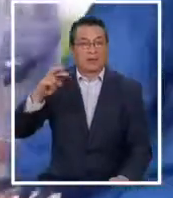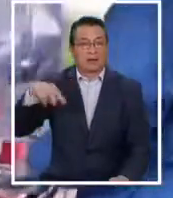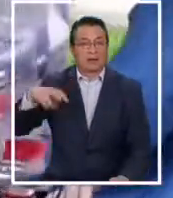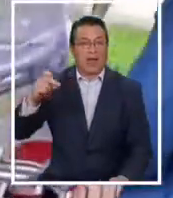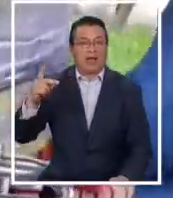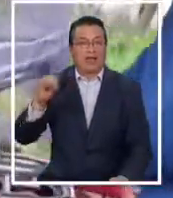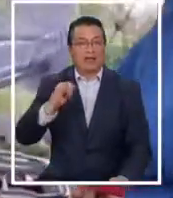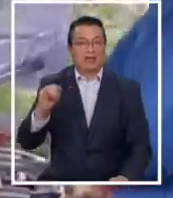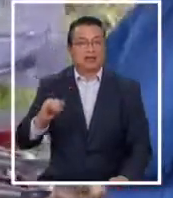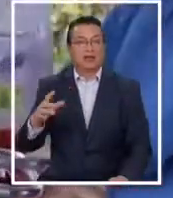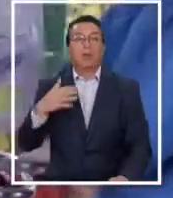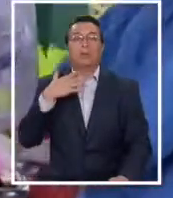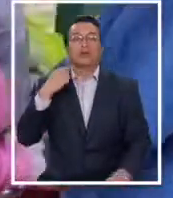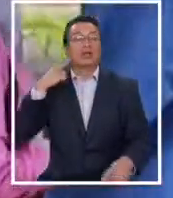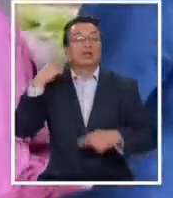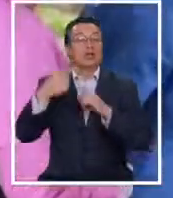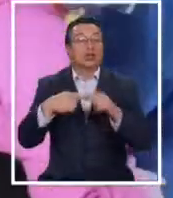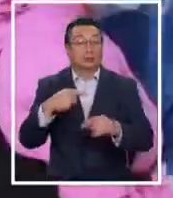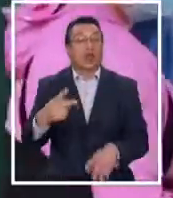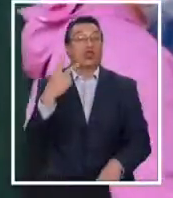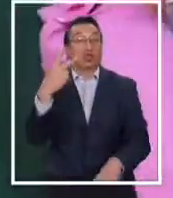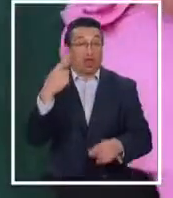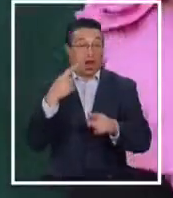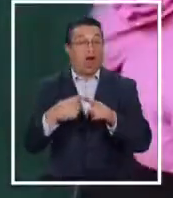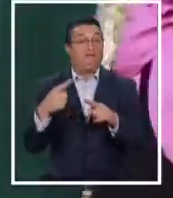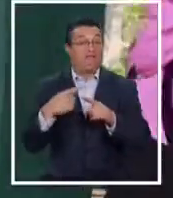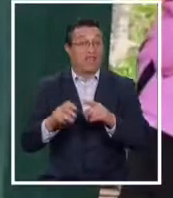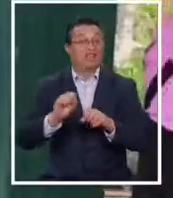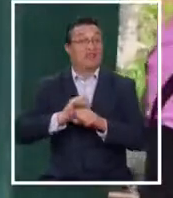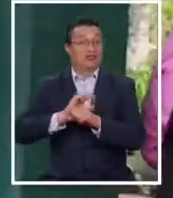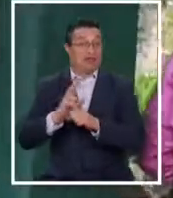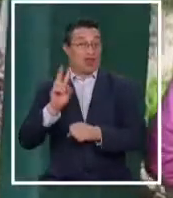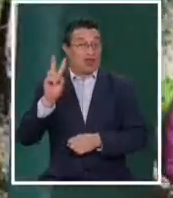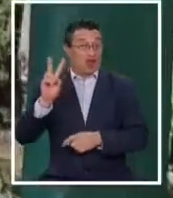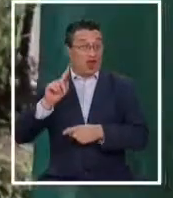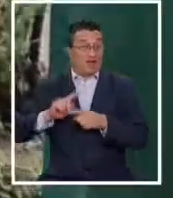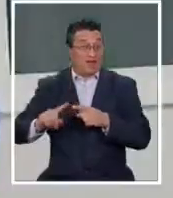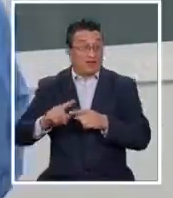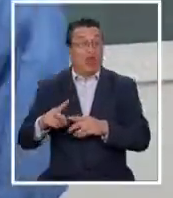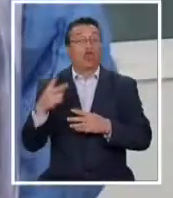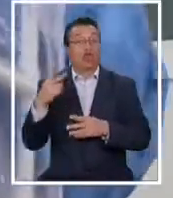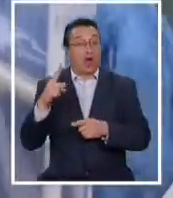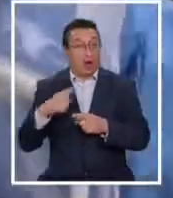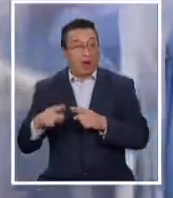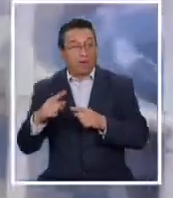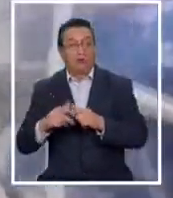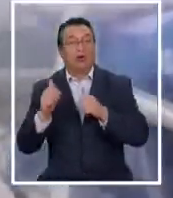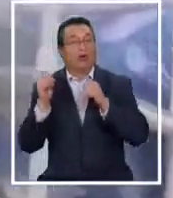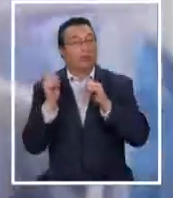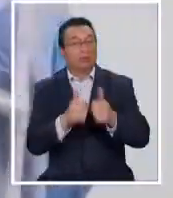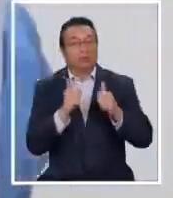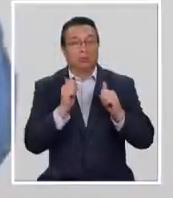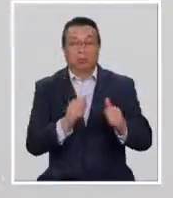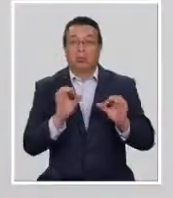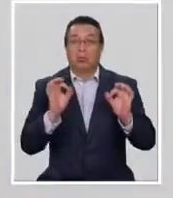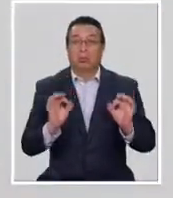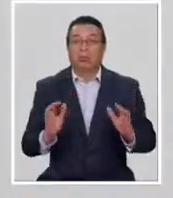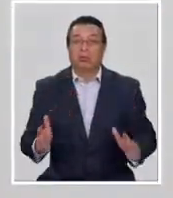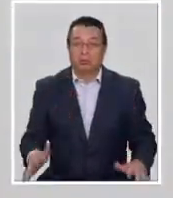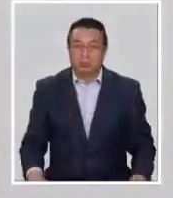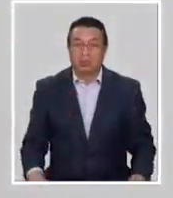100 historia? Bueno, porque se ha contagiado dos veces de coronavirus y fíjese, las dos veces superó la enfermedad.